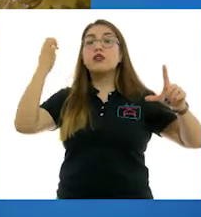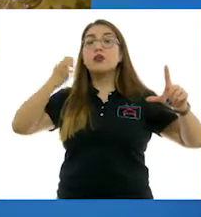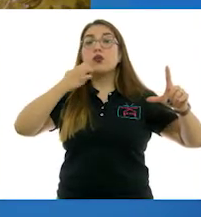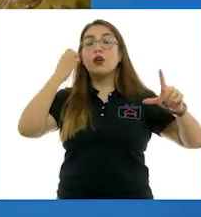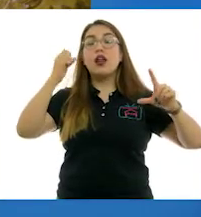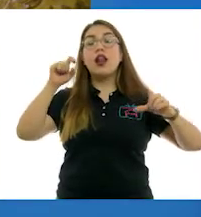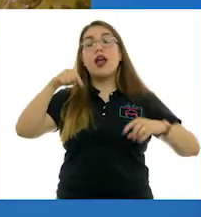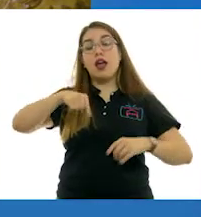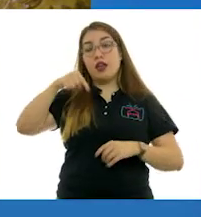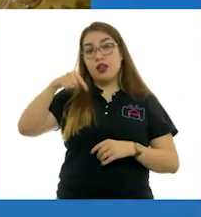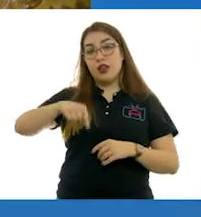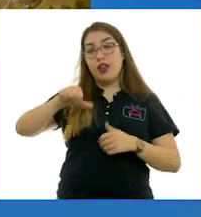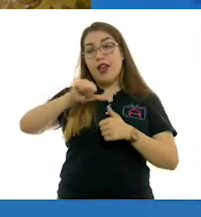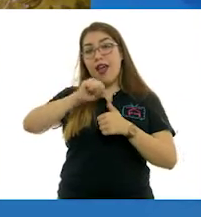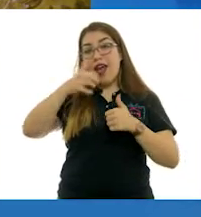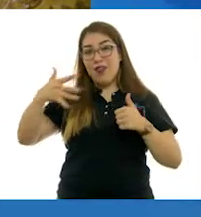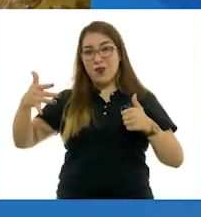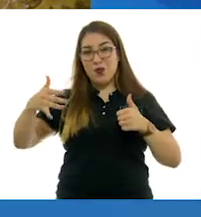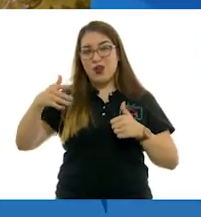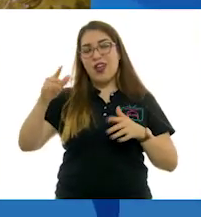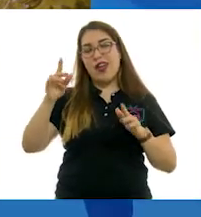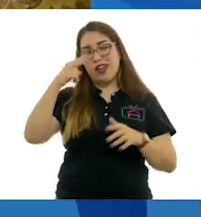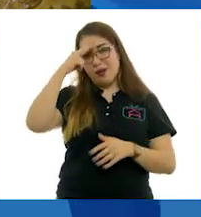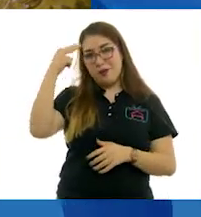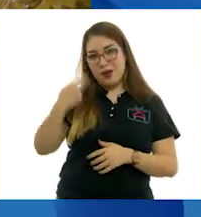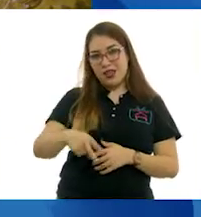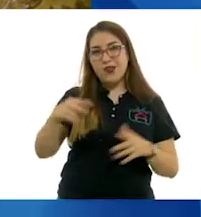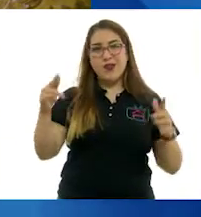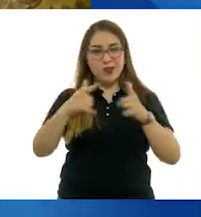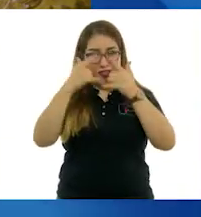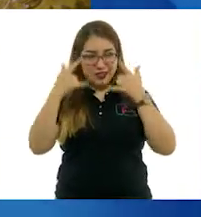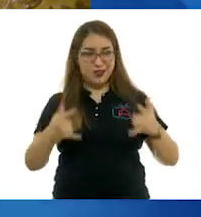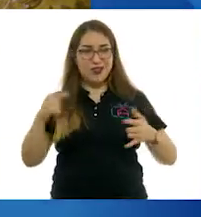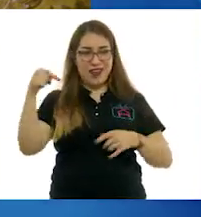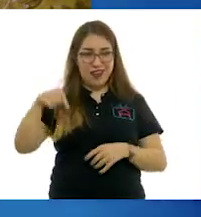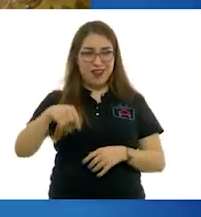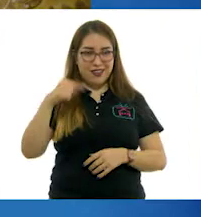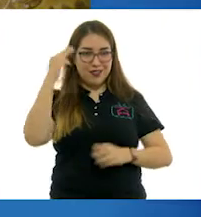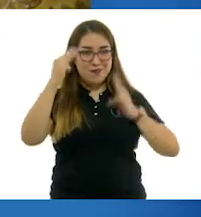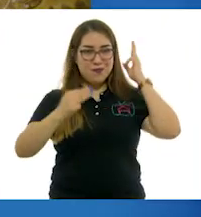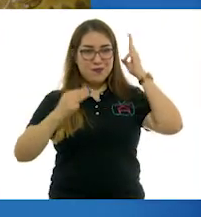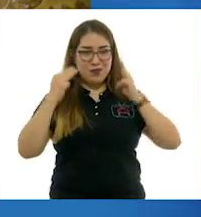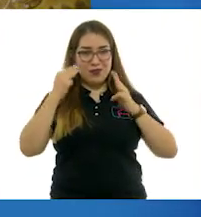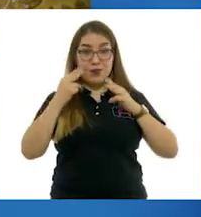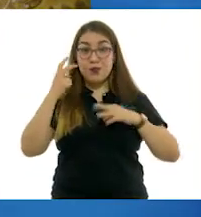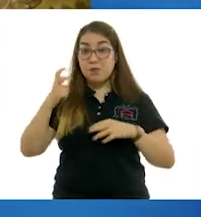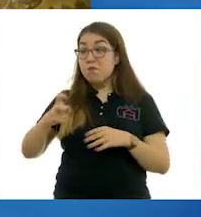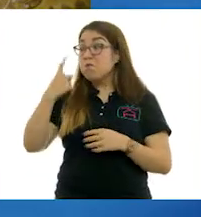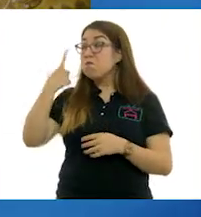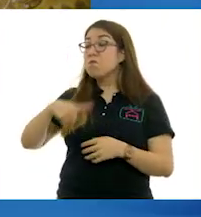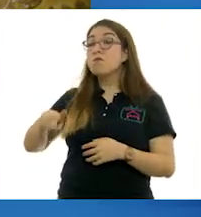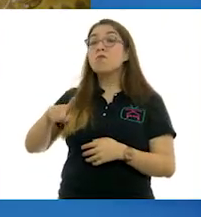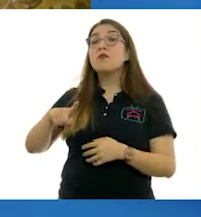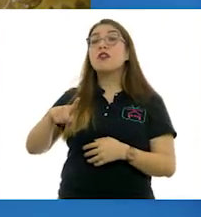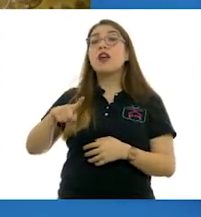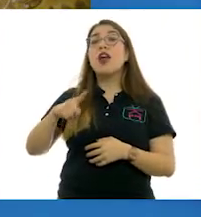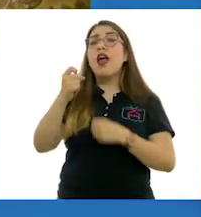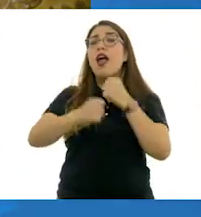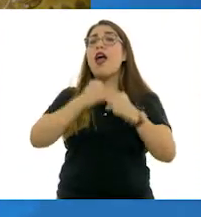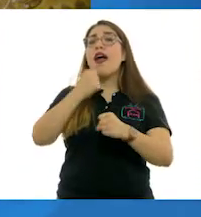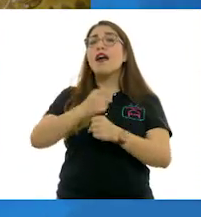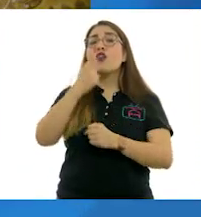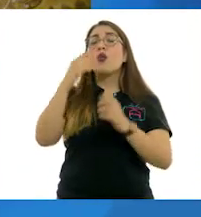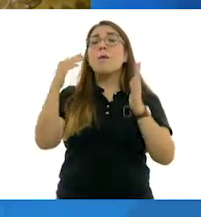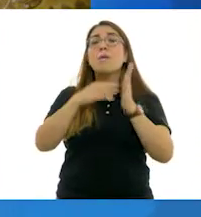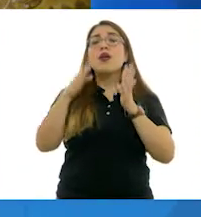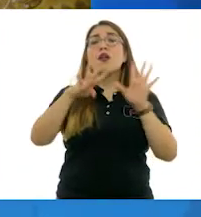Teatropología e Historia de México. Y esto fue encargado para la reapertura de esta institución en 1963.